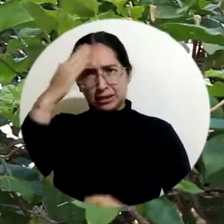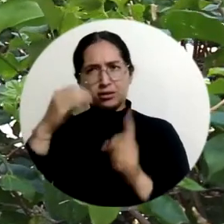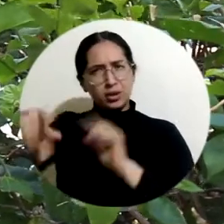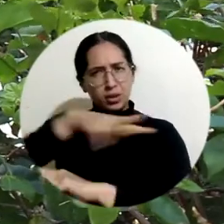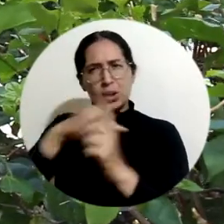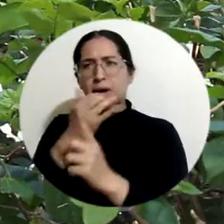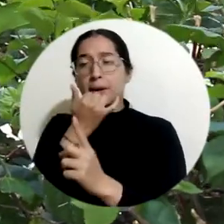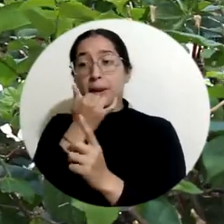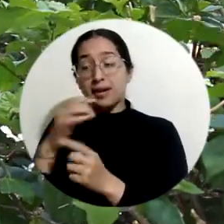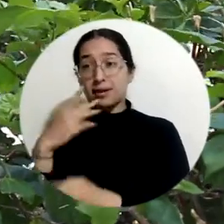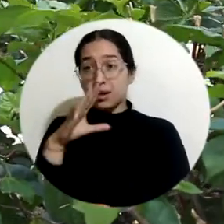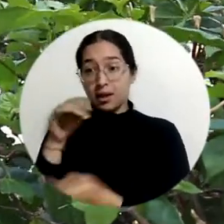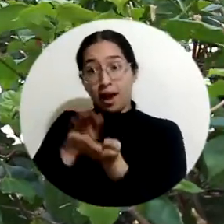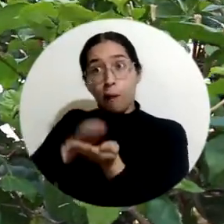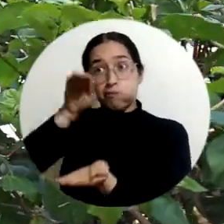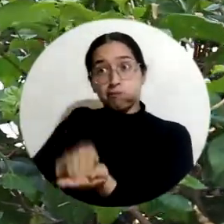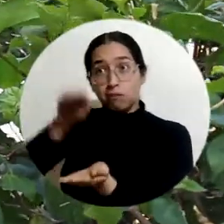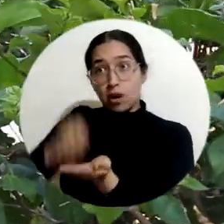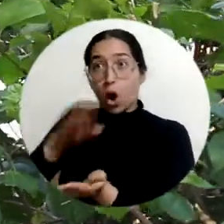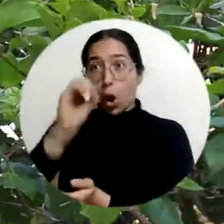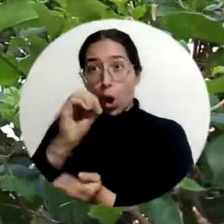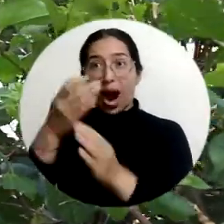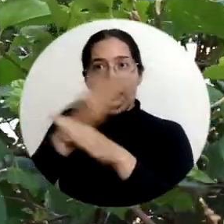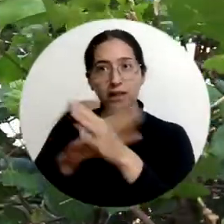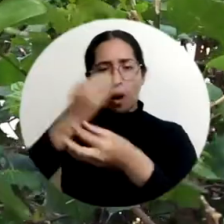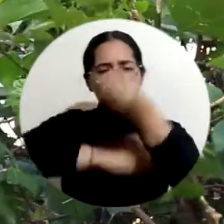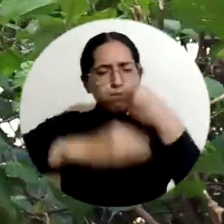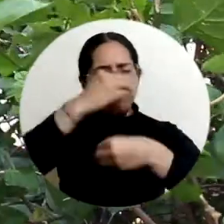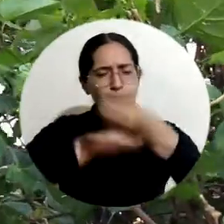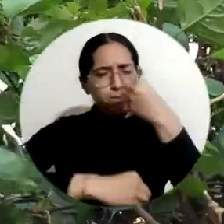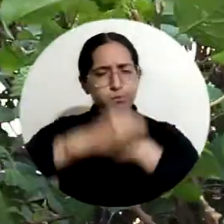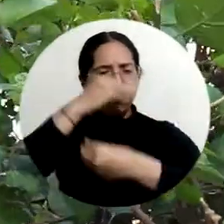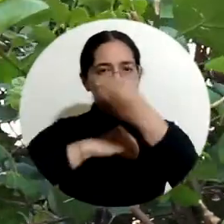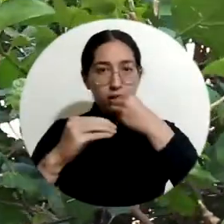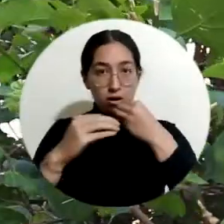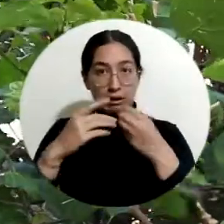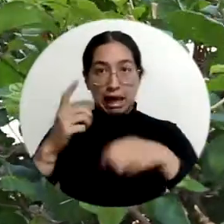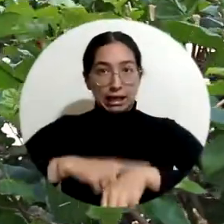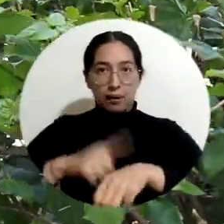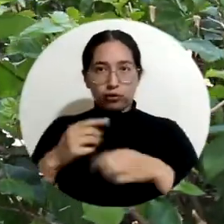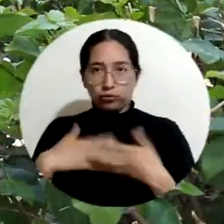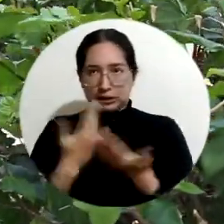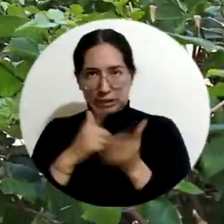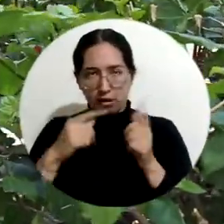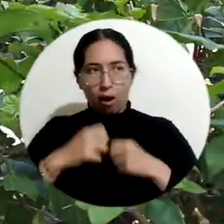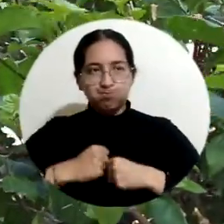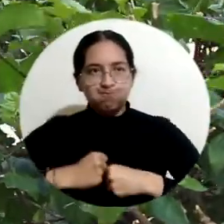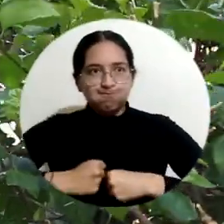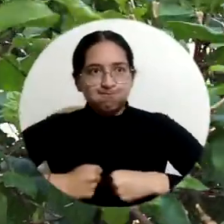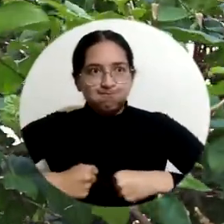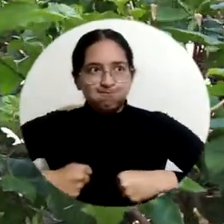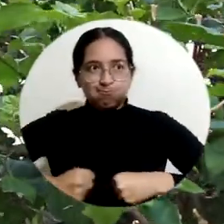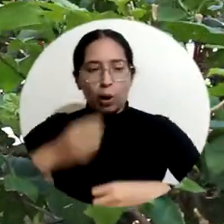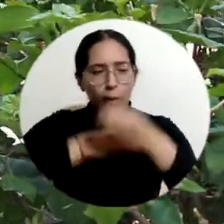Ecológicamente, pasa? Los machos se preparan, empiezan a comer más en el tiempo no reproductivo, ellos empiezan a